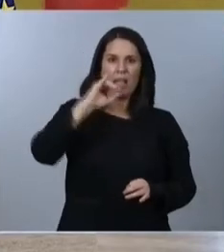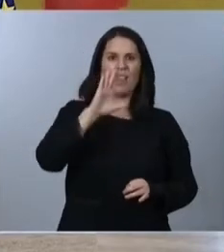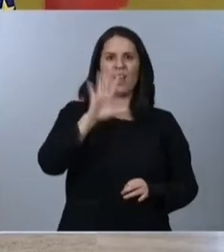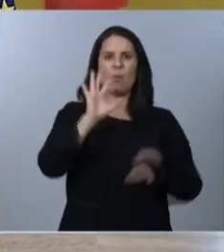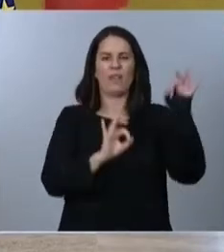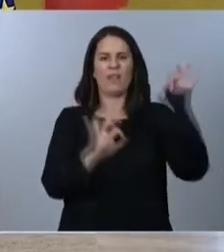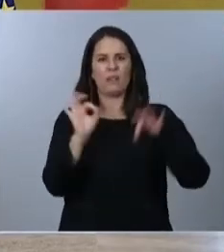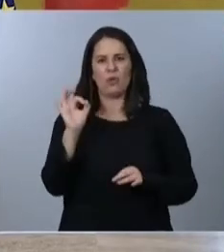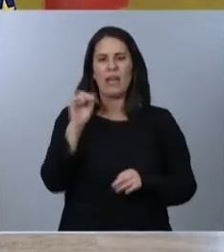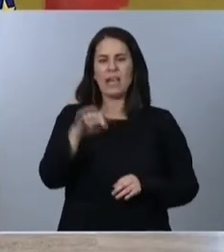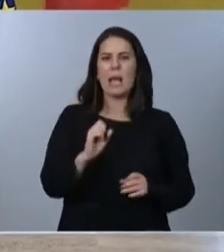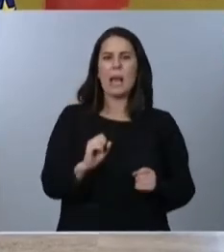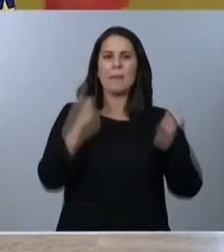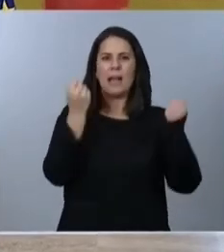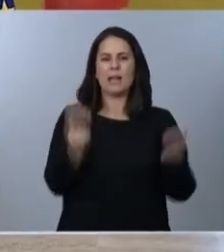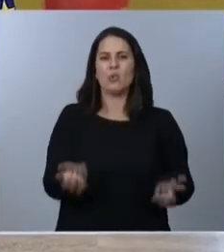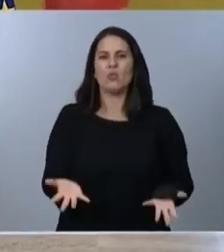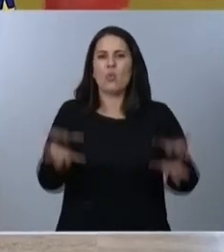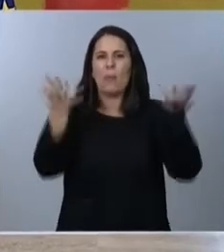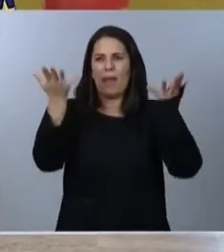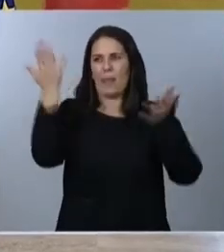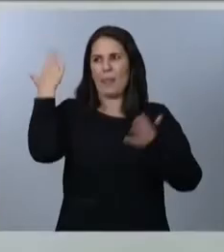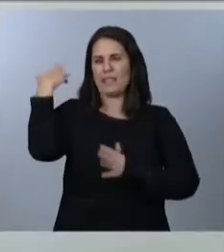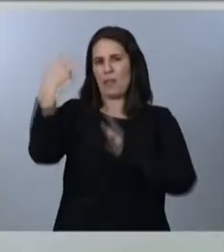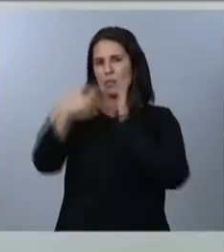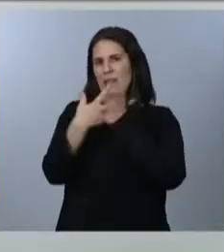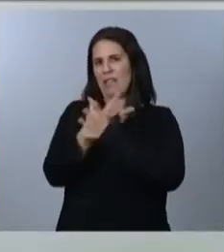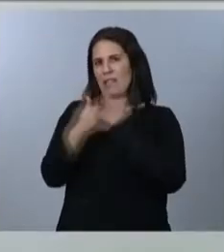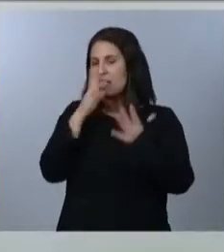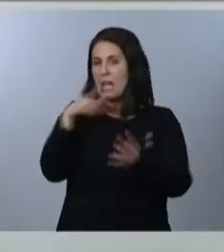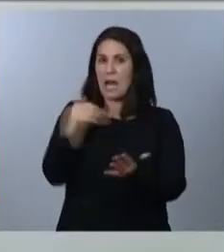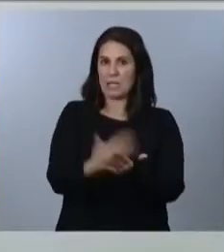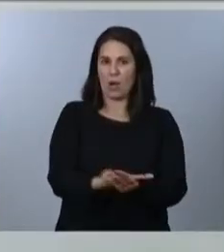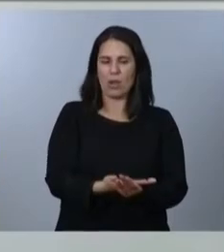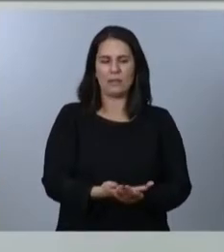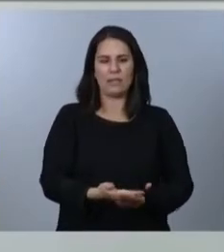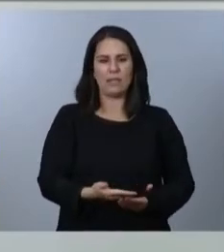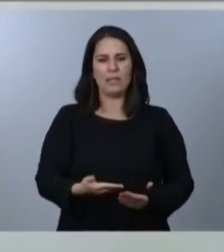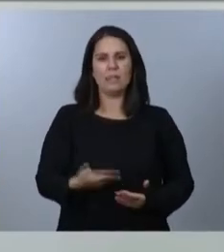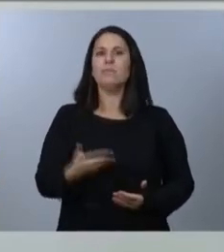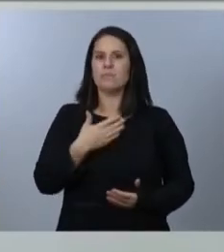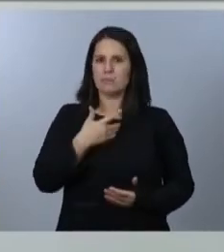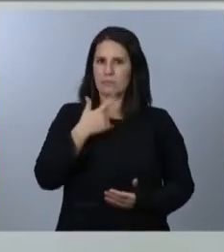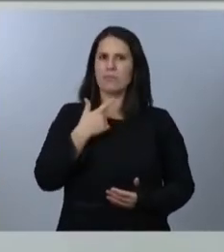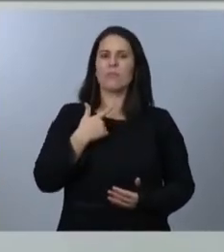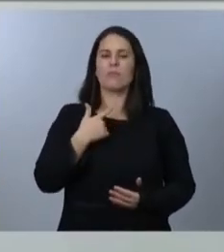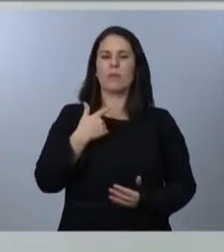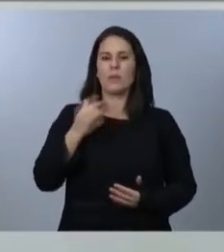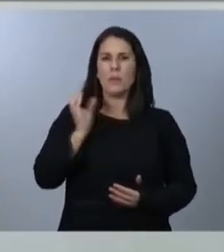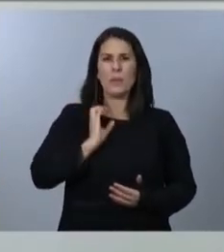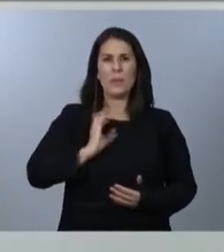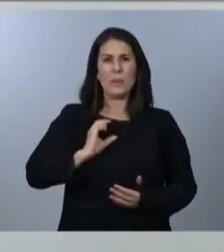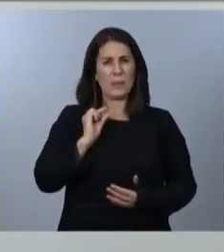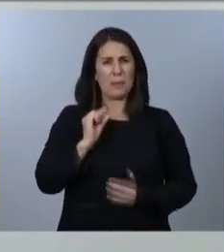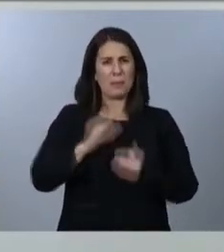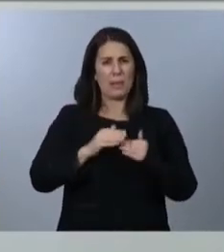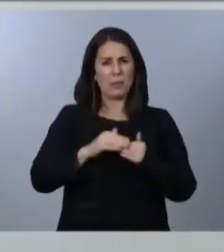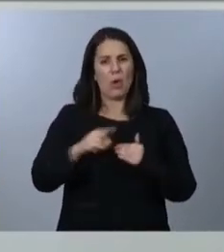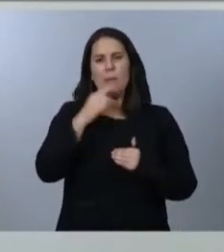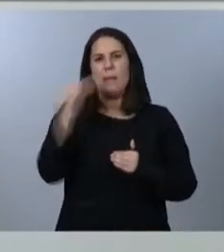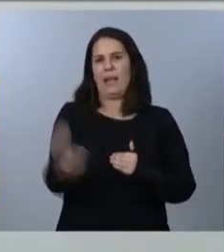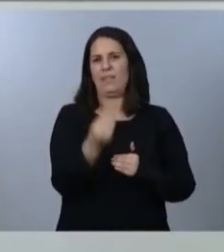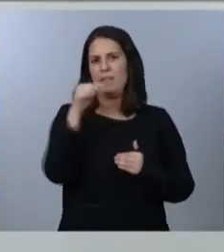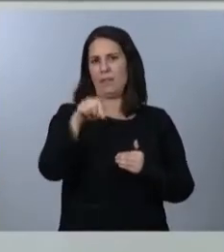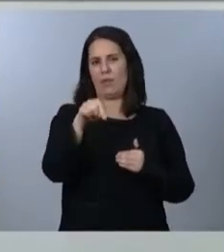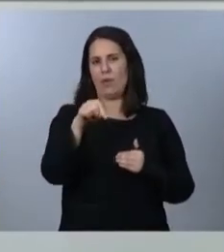subida, como bien se recordaba, desde el año 2016 y va a suponer un beneficio para las rentas más bajas. Supone el mayor incremento